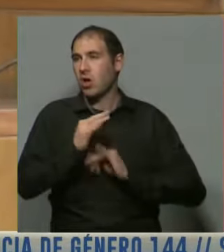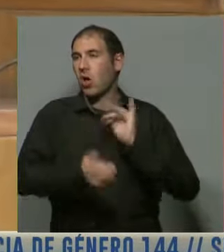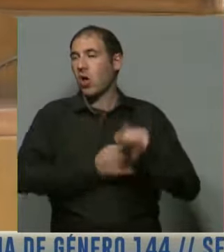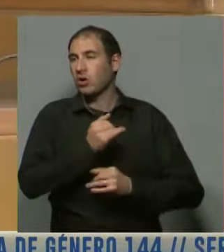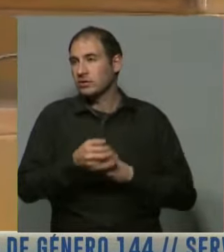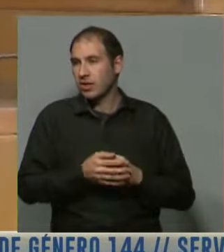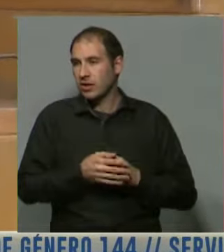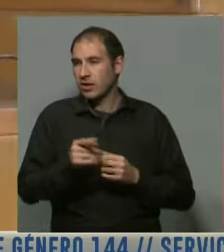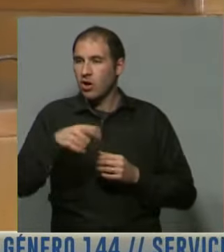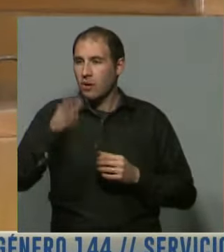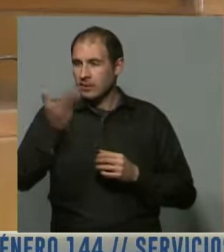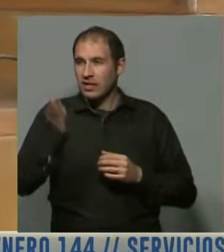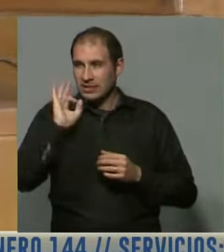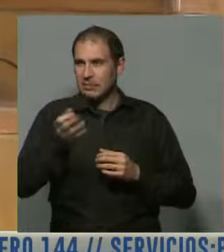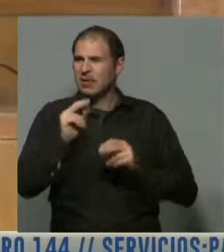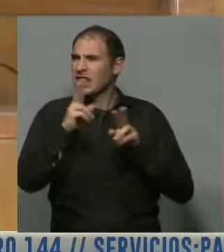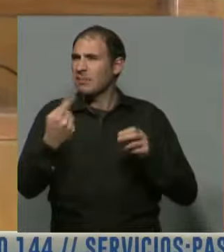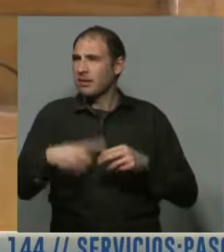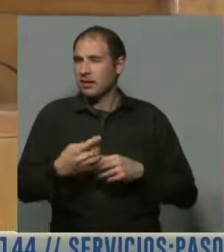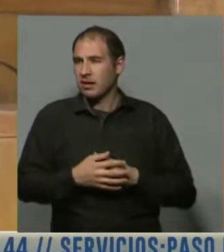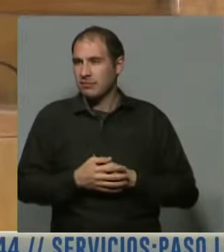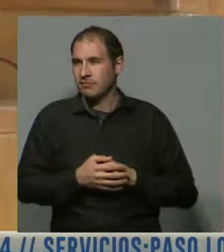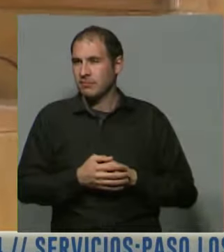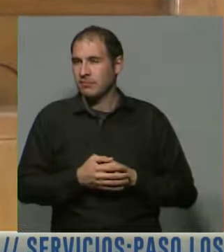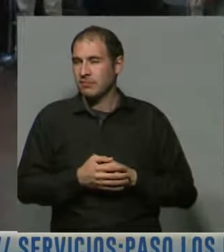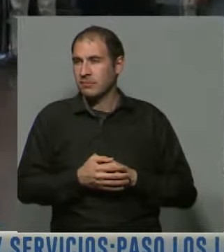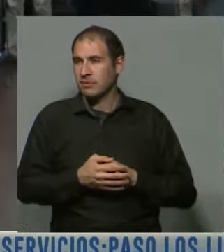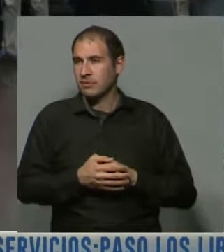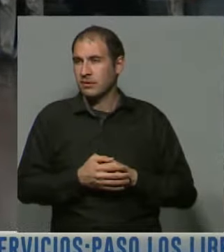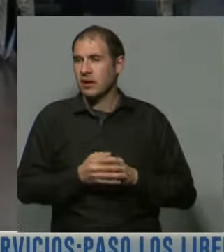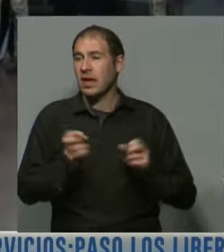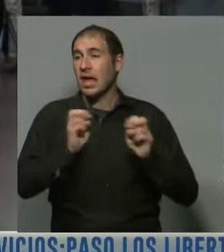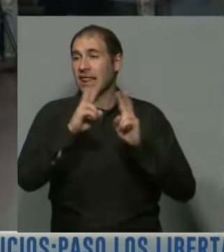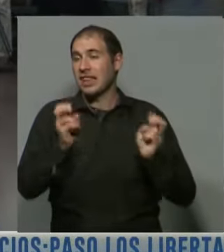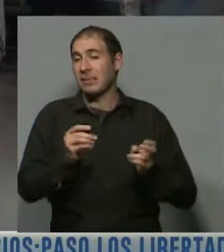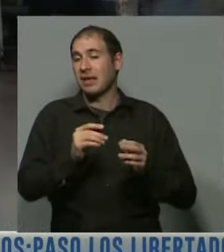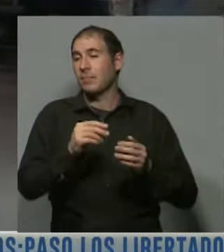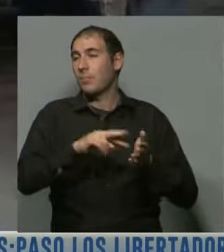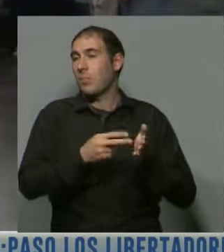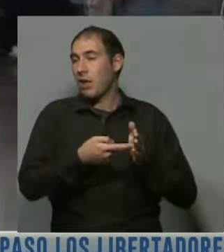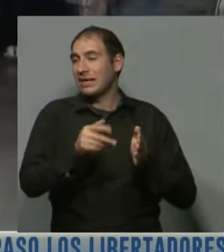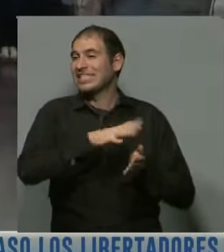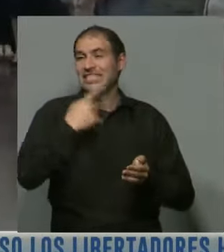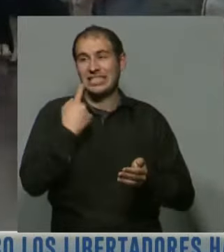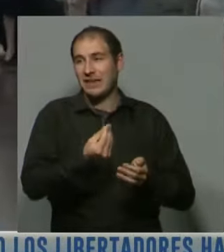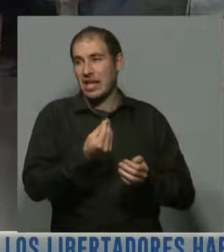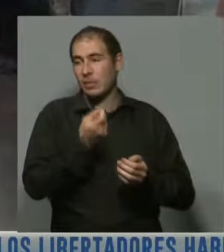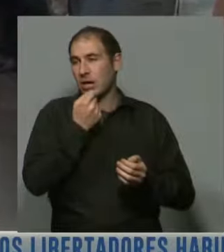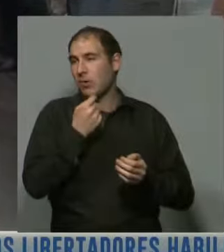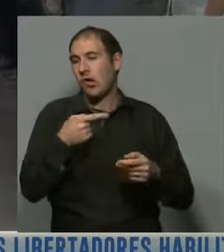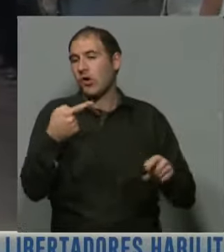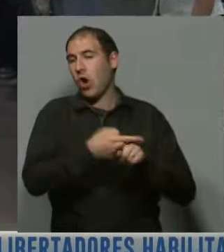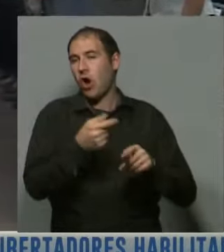y que sepan los oyentes de qué se trata, justamente hubo una causa civil, supongamos un daño y